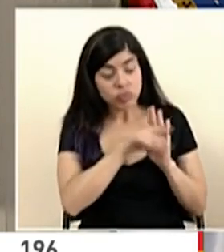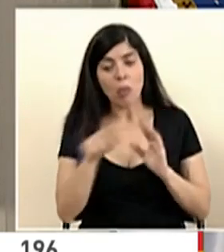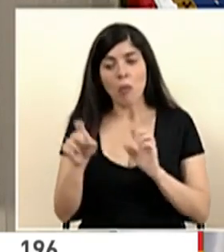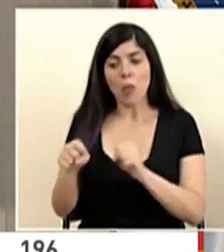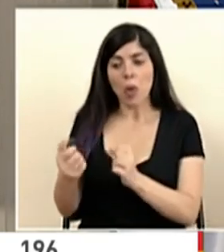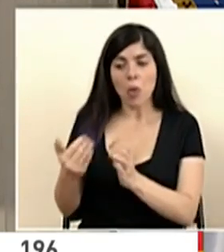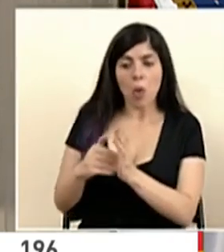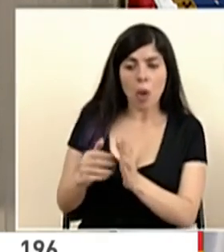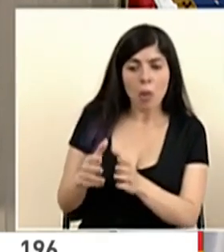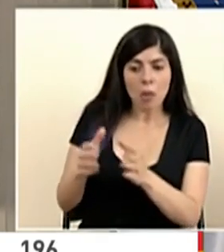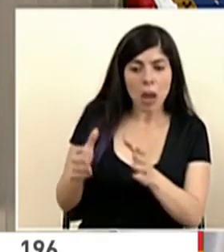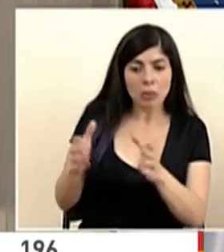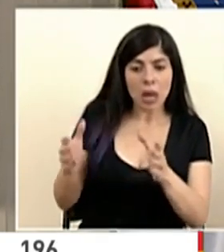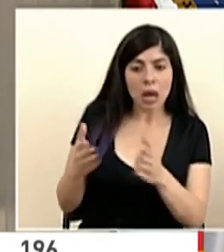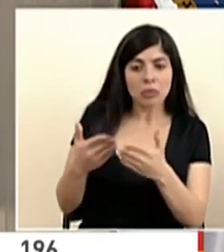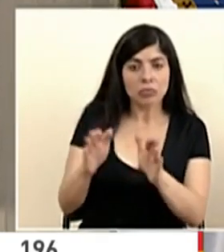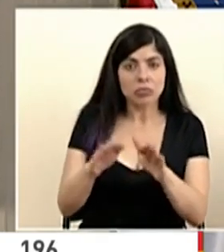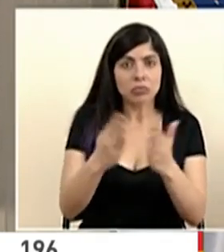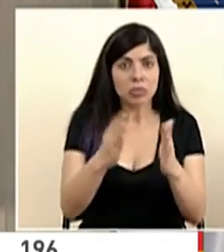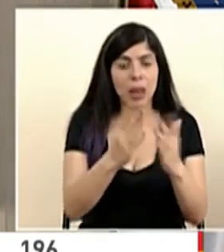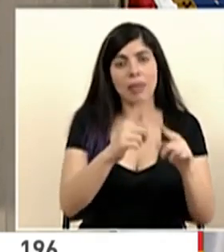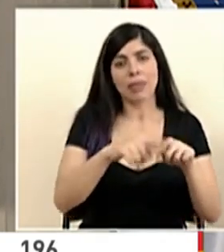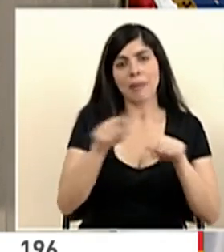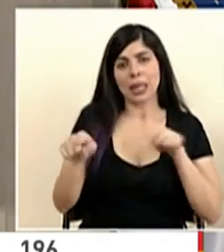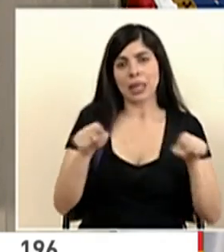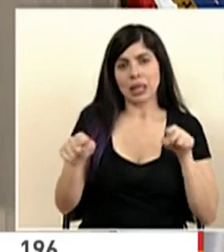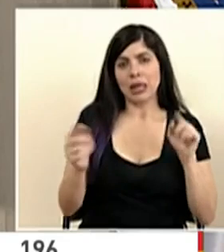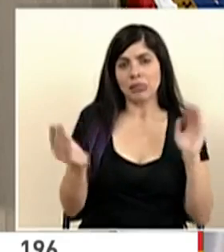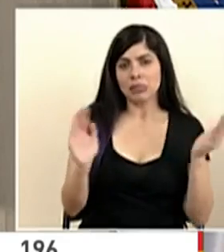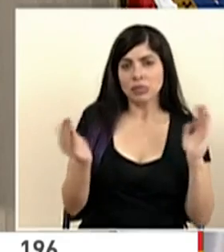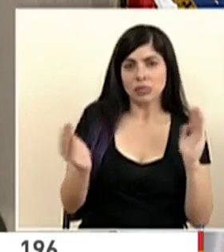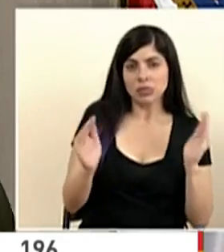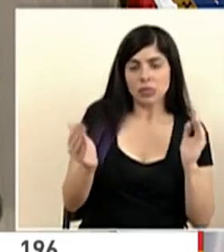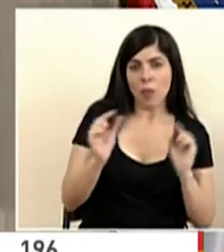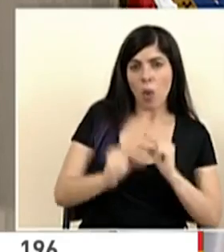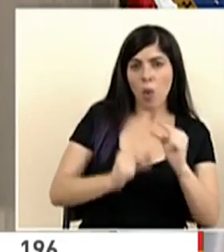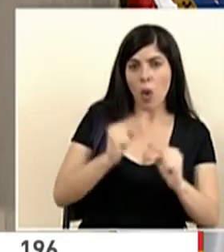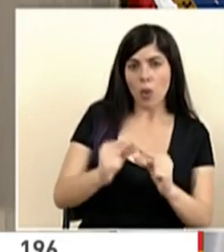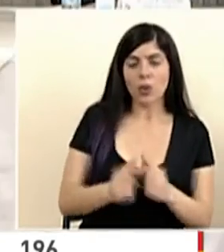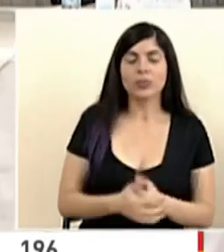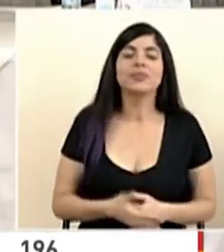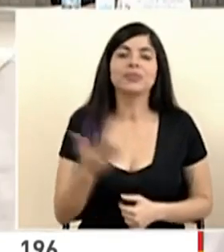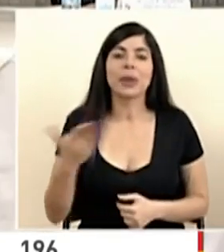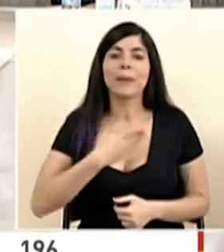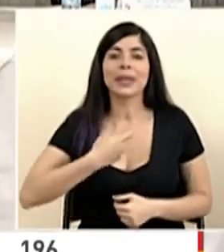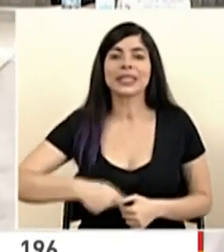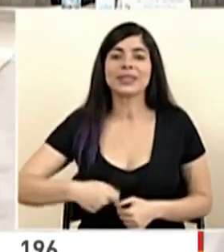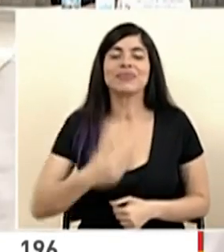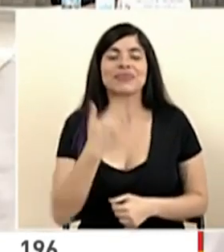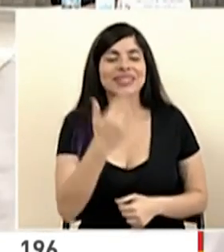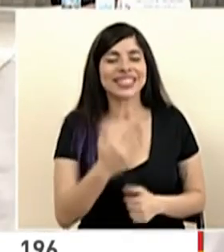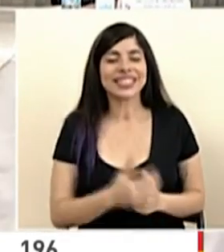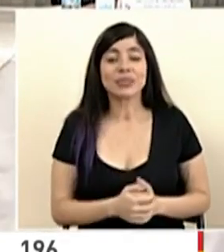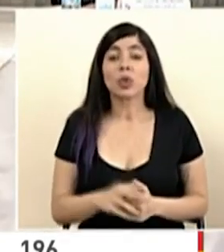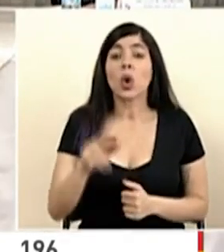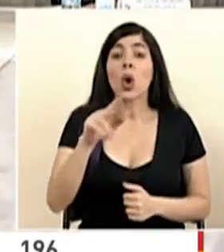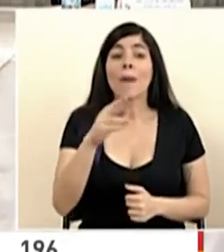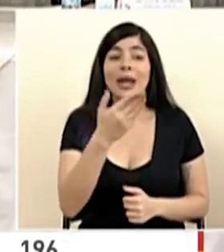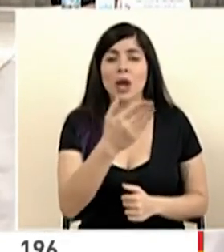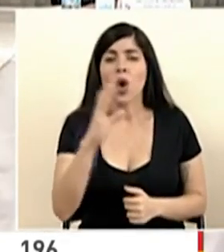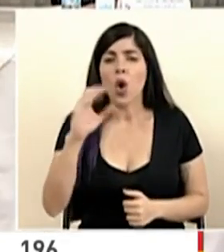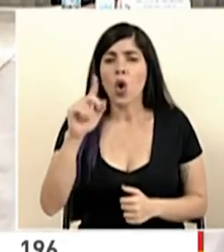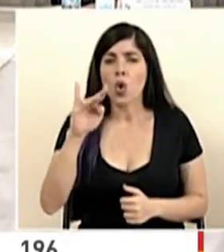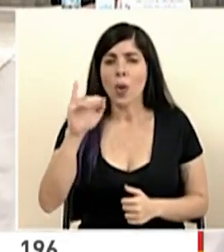retomando o aumentando la capacidad en algunas otras. Así es como vamos a proceder. Señor Presidente. Gracias. El compañero de